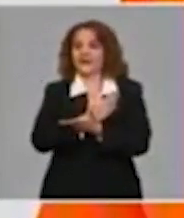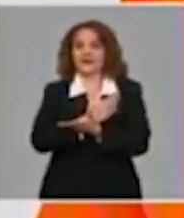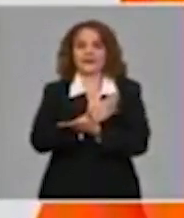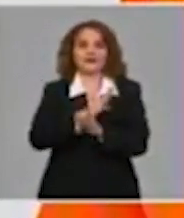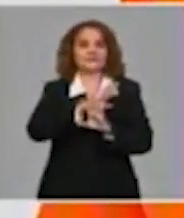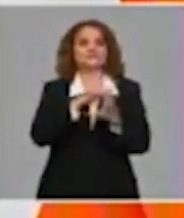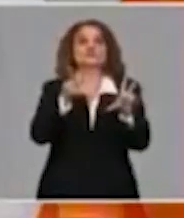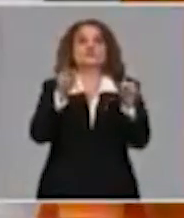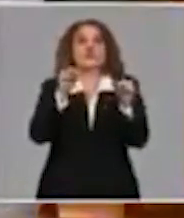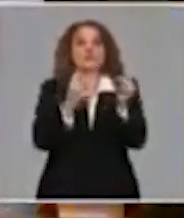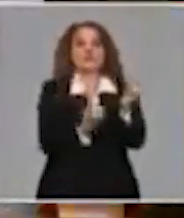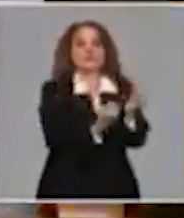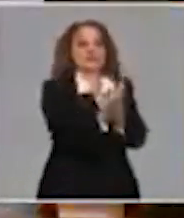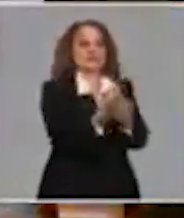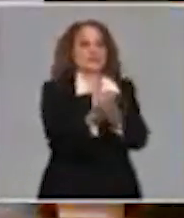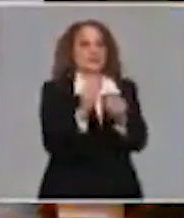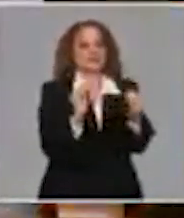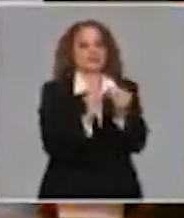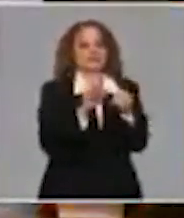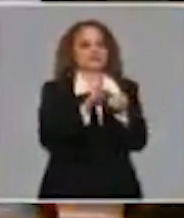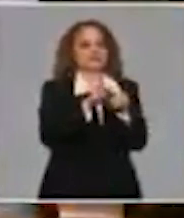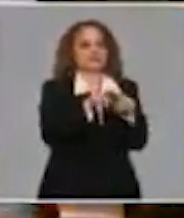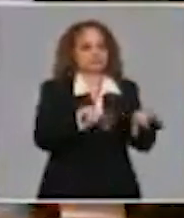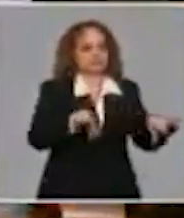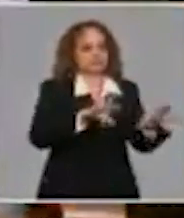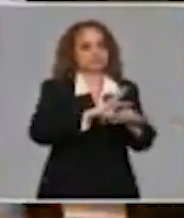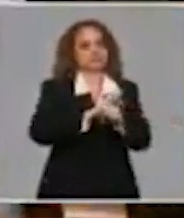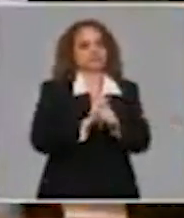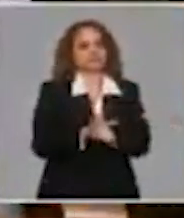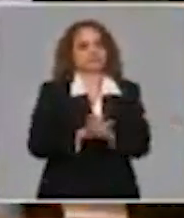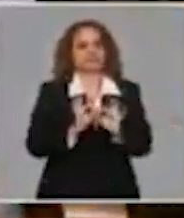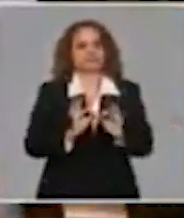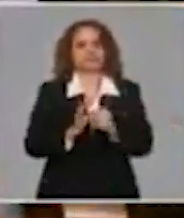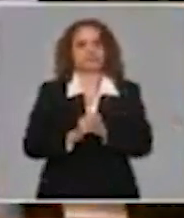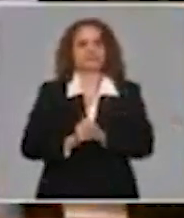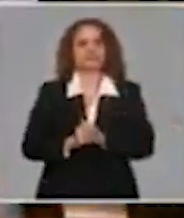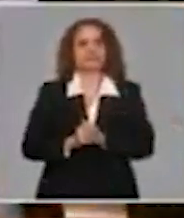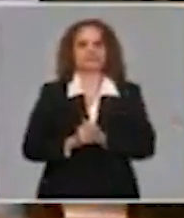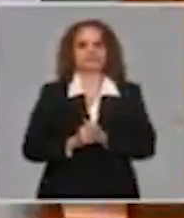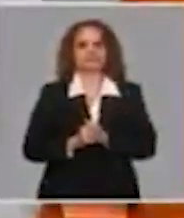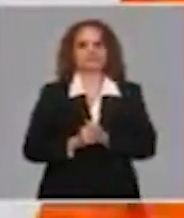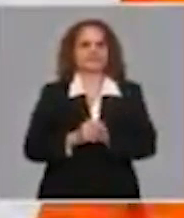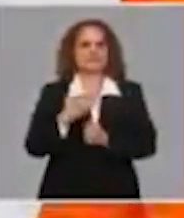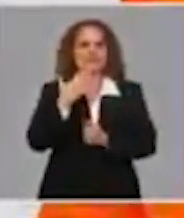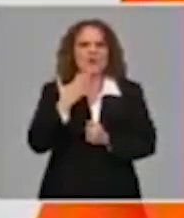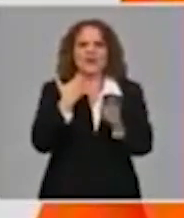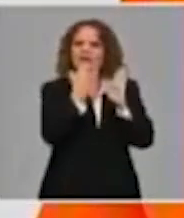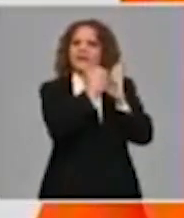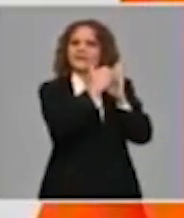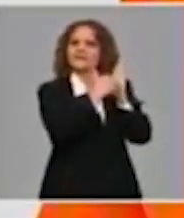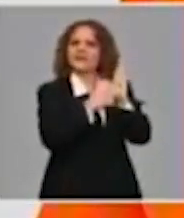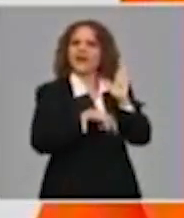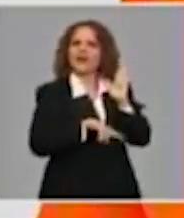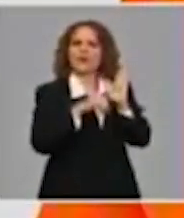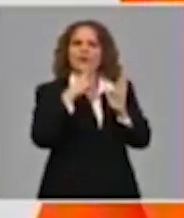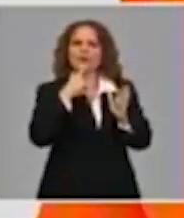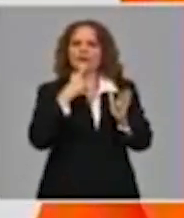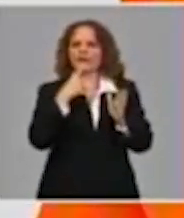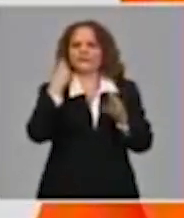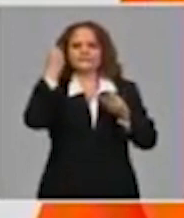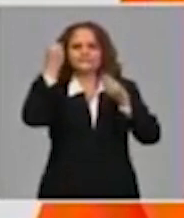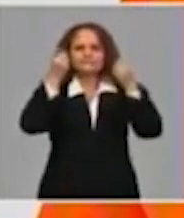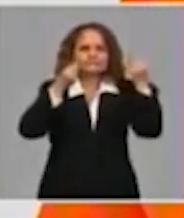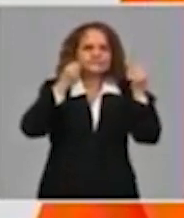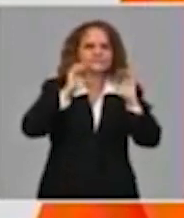brote en Cuba. ¿Cuáles son los indicadores? Yo creo que están en pantalla y se han estado